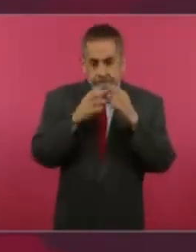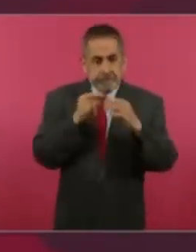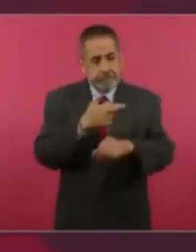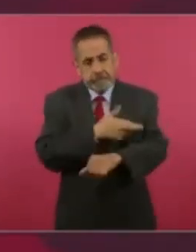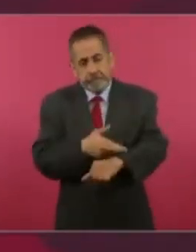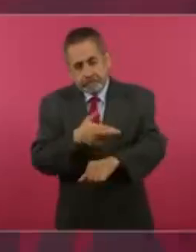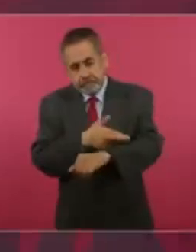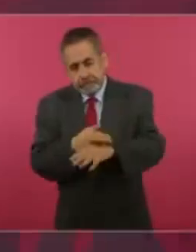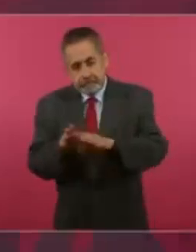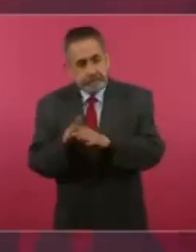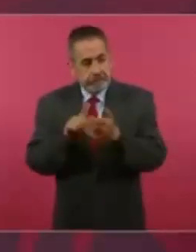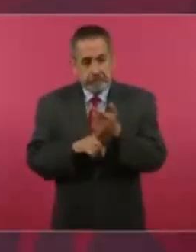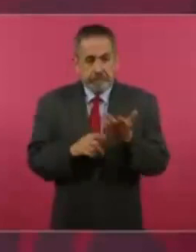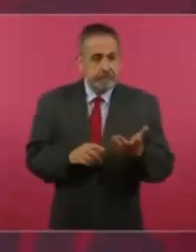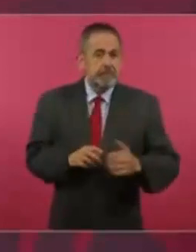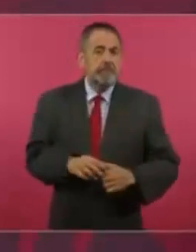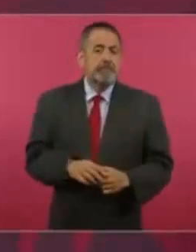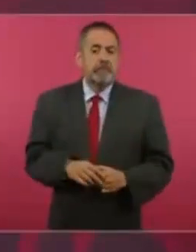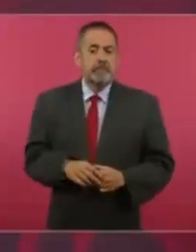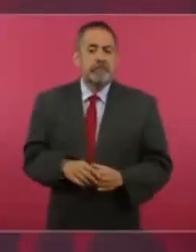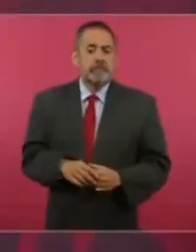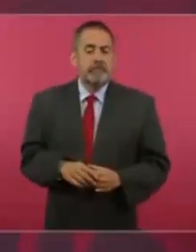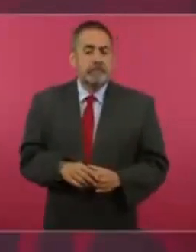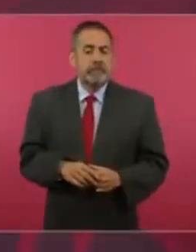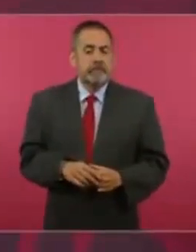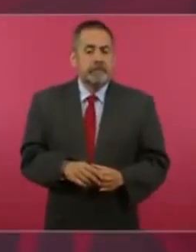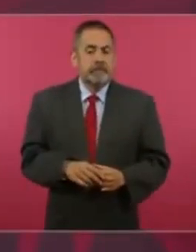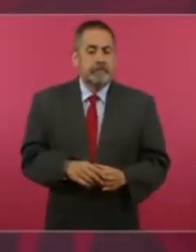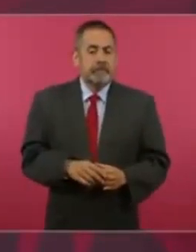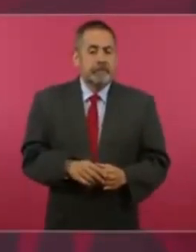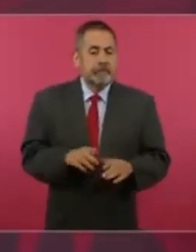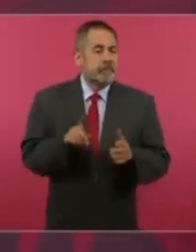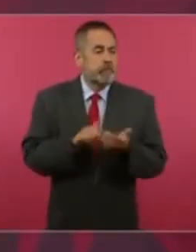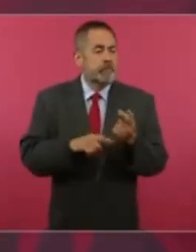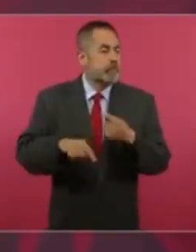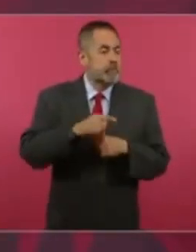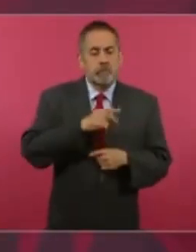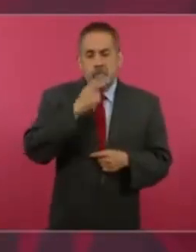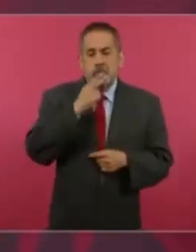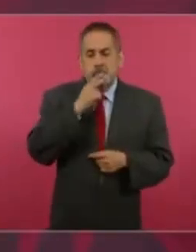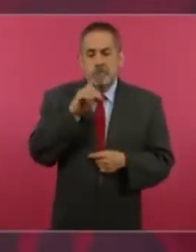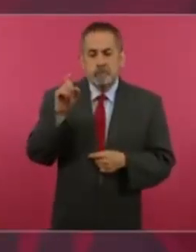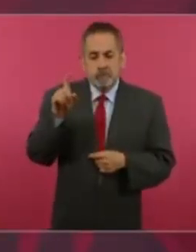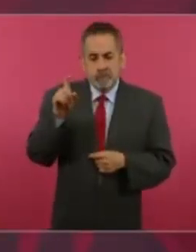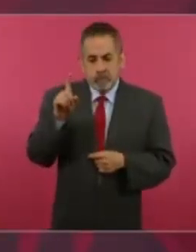utilizando agua de pozos muy profundos.